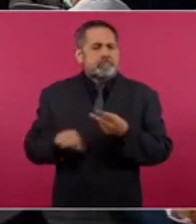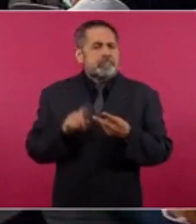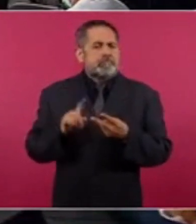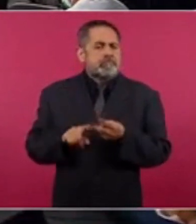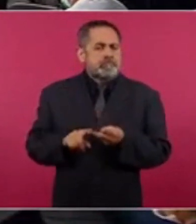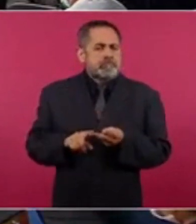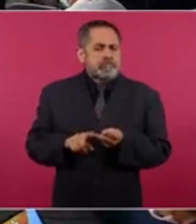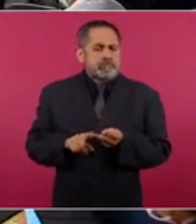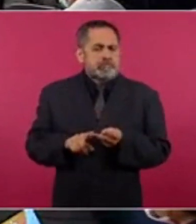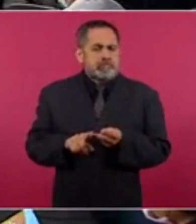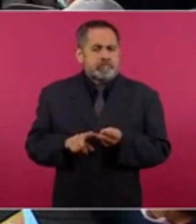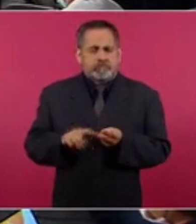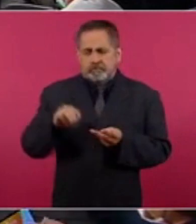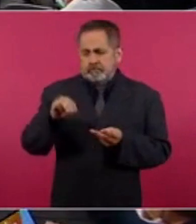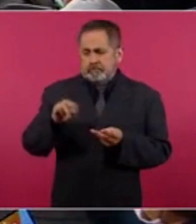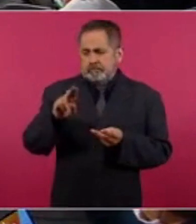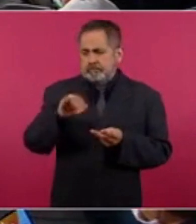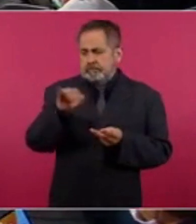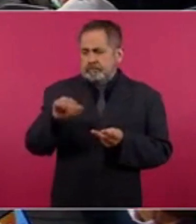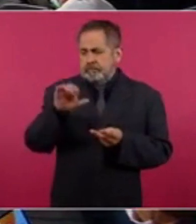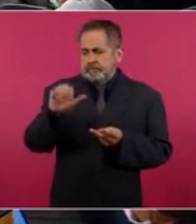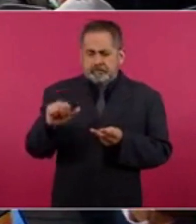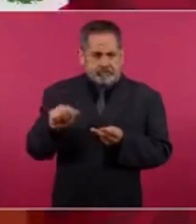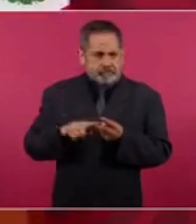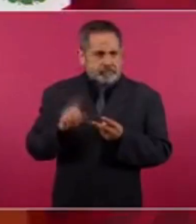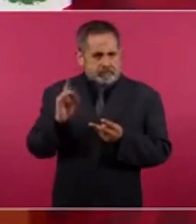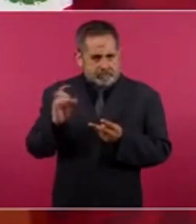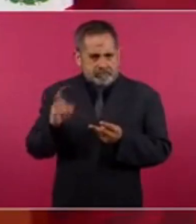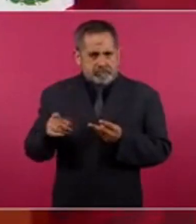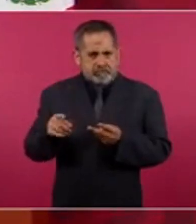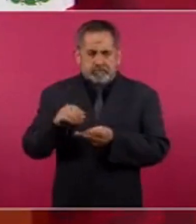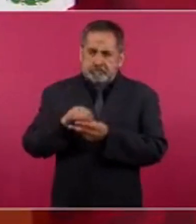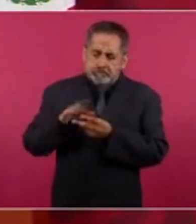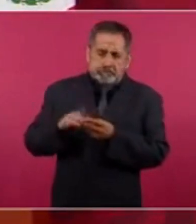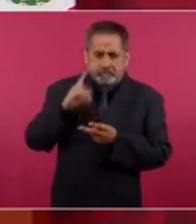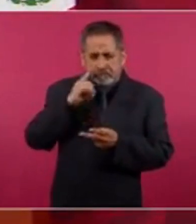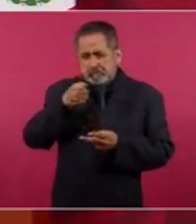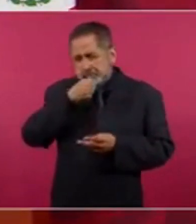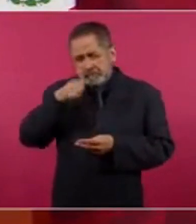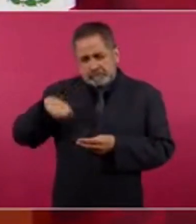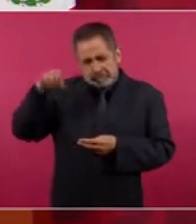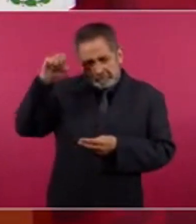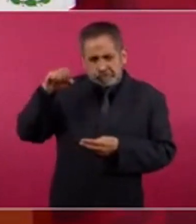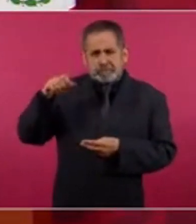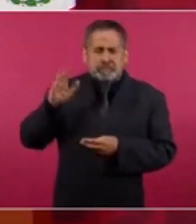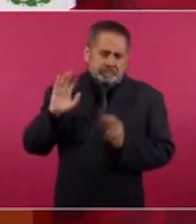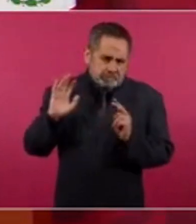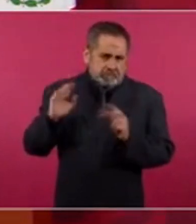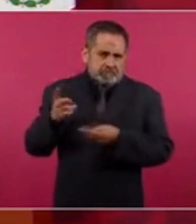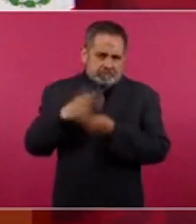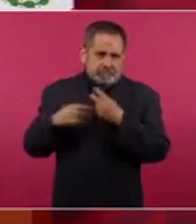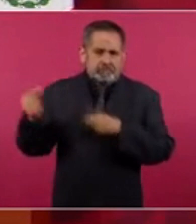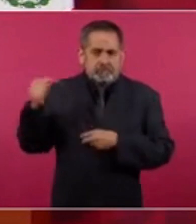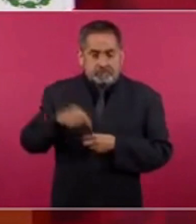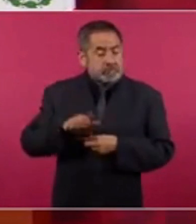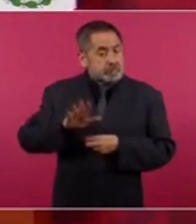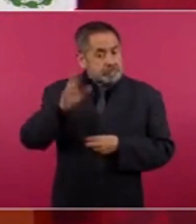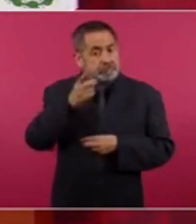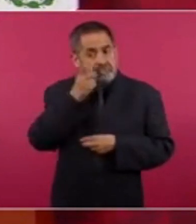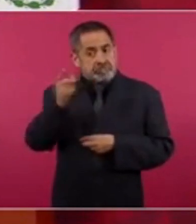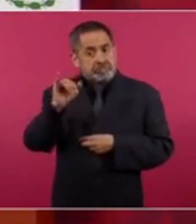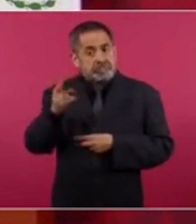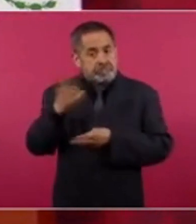La Mújica también confirmó, ya está grande, pero parece que sí,